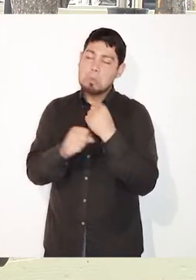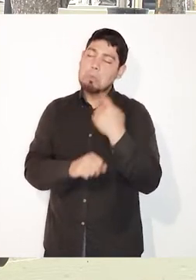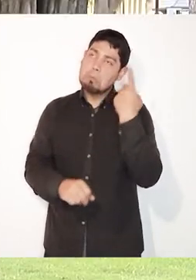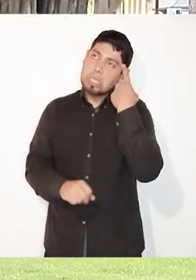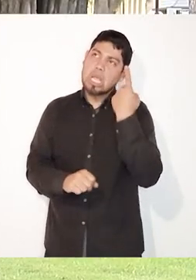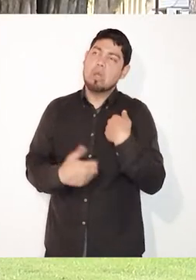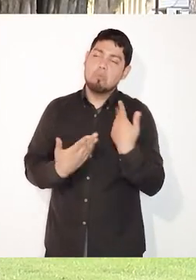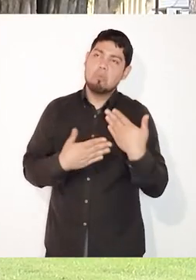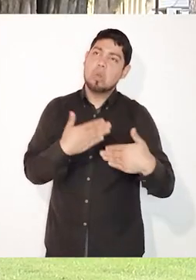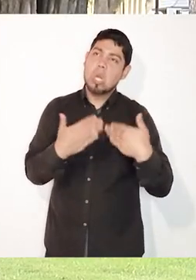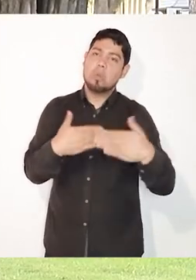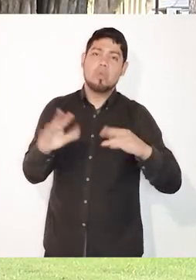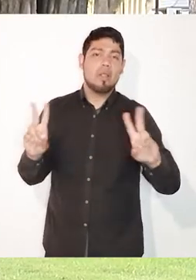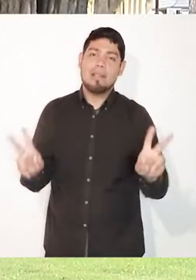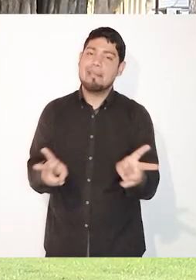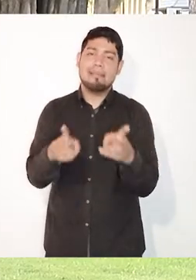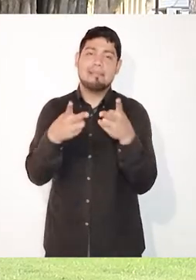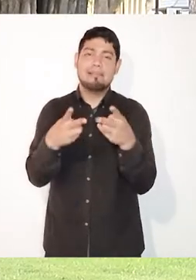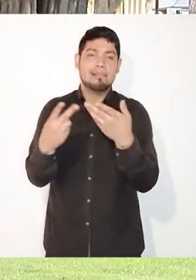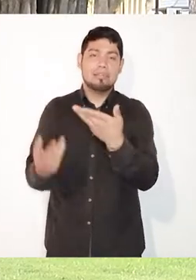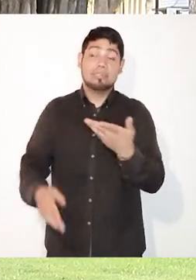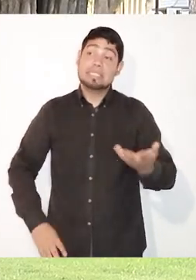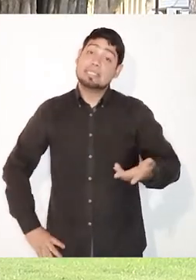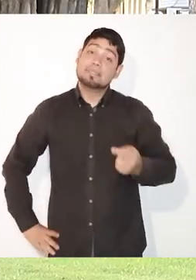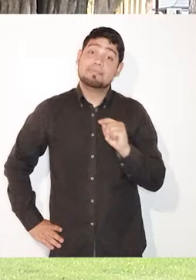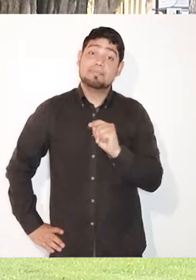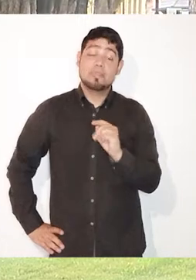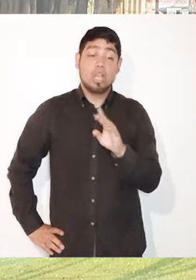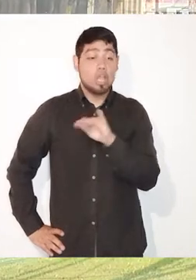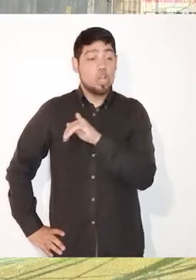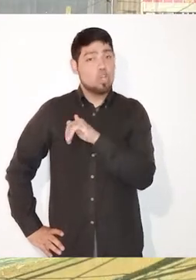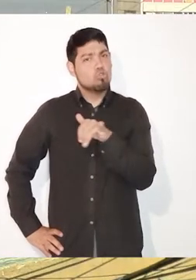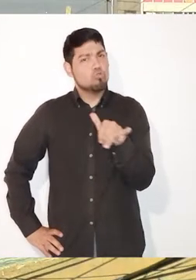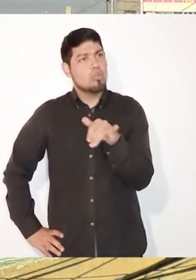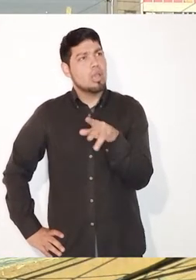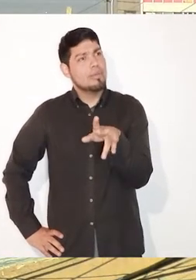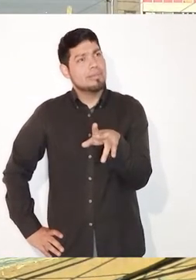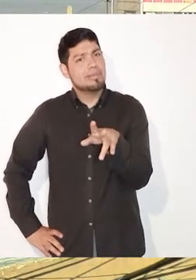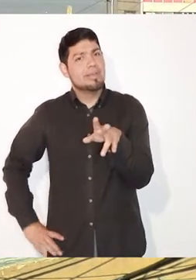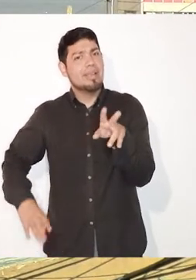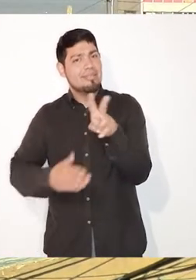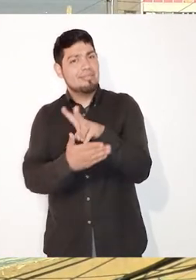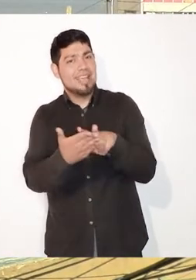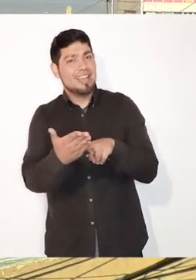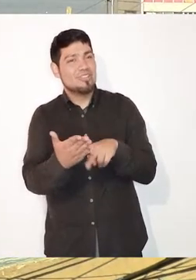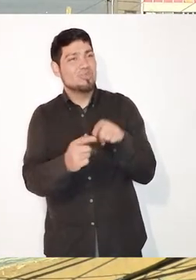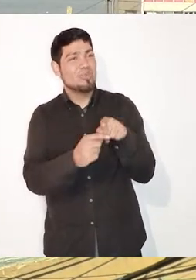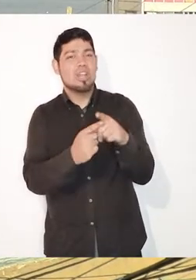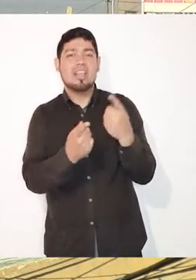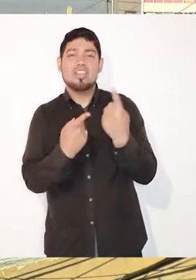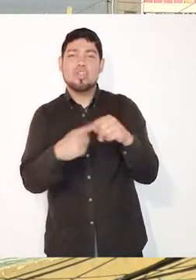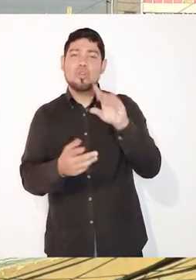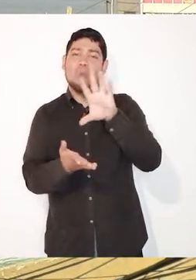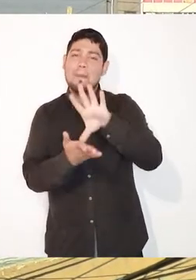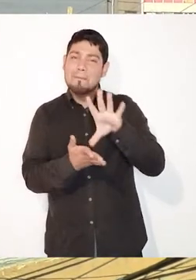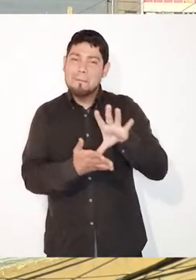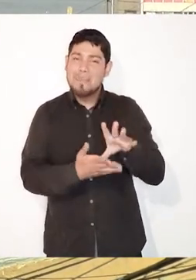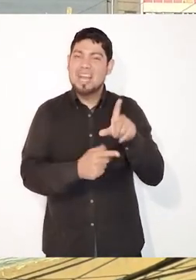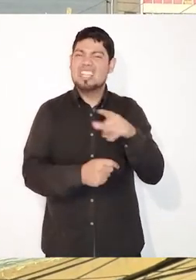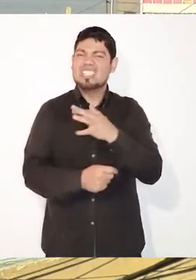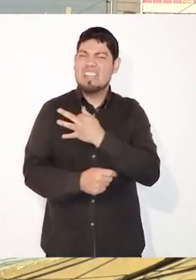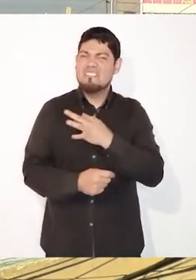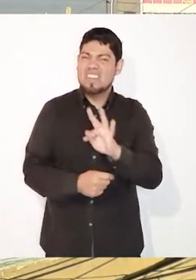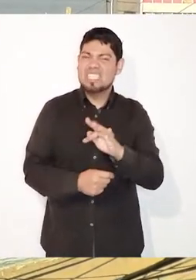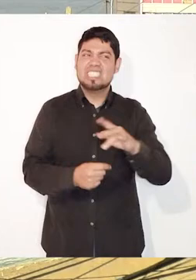poesía. Por supuesto que provocó un alto impacto en mí la lectura de poetas franceses, los poetas